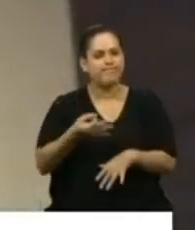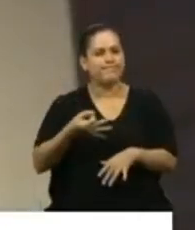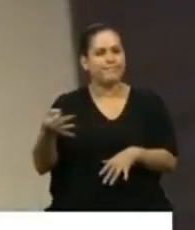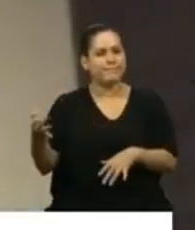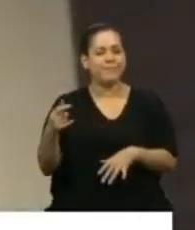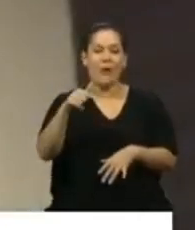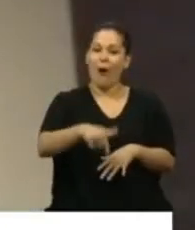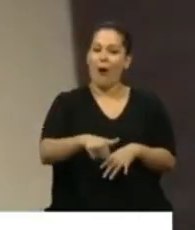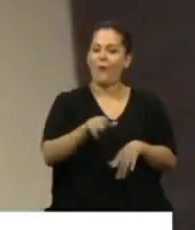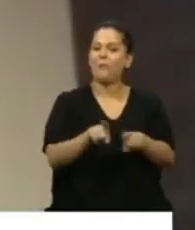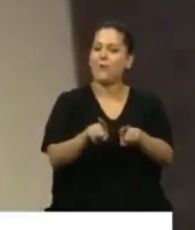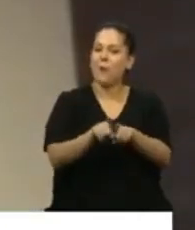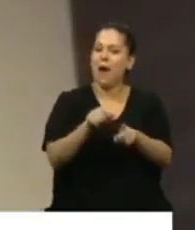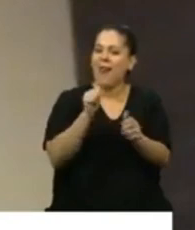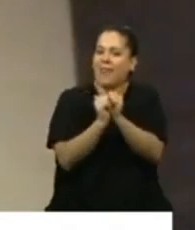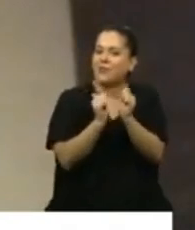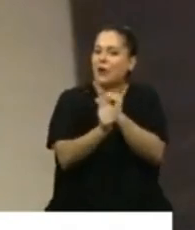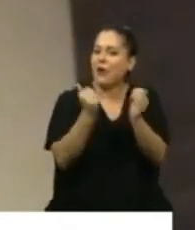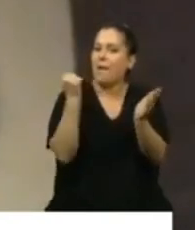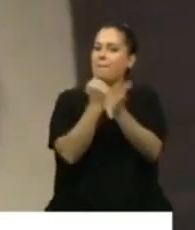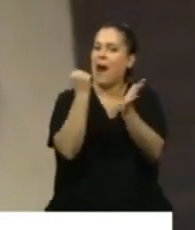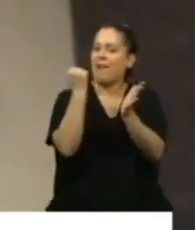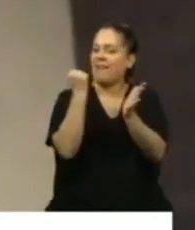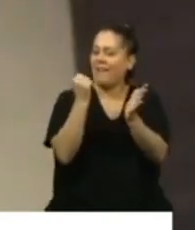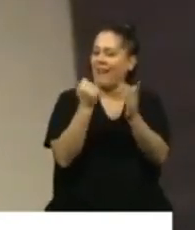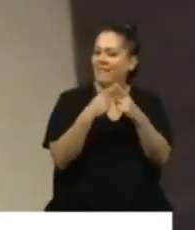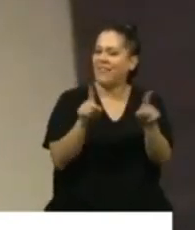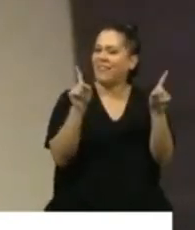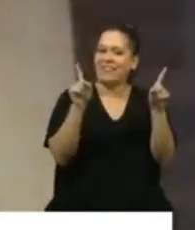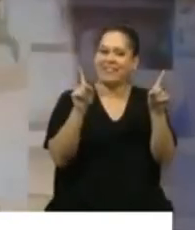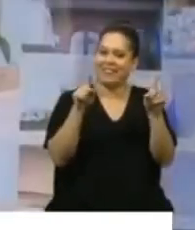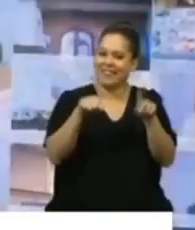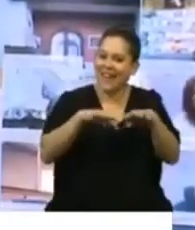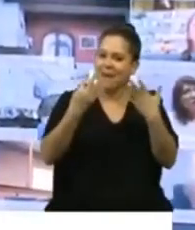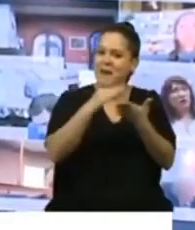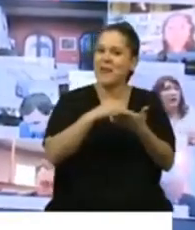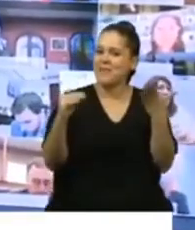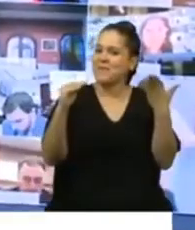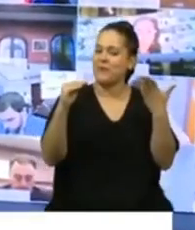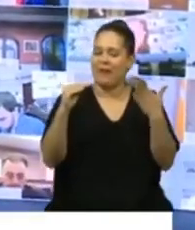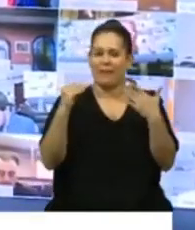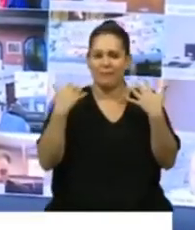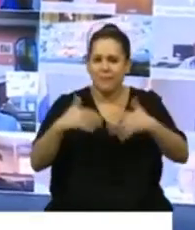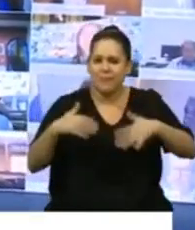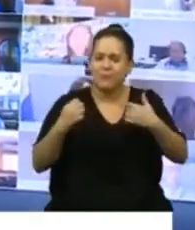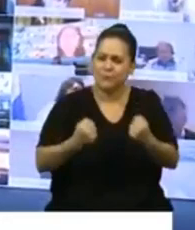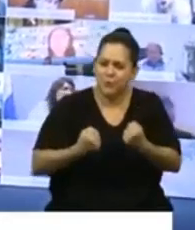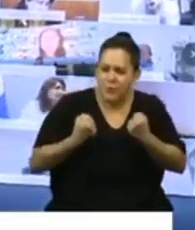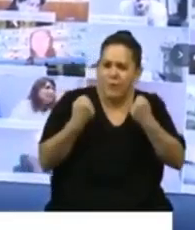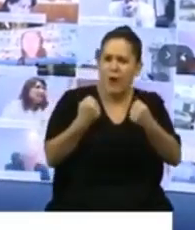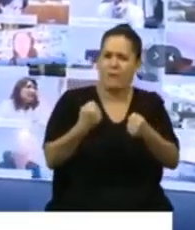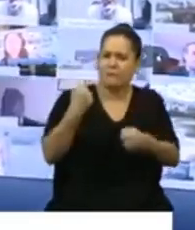un nuevo capítulo en la historia de esta honorable Cámara. Después de muchísimo esfuerzo y trabajo